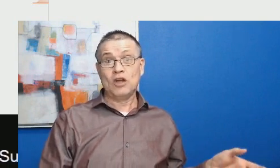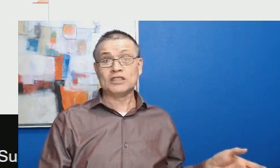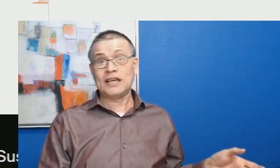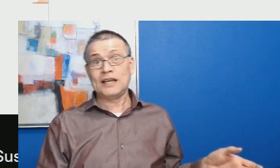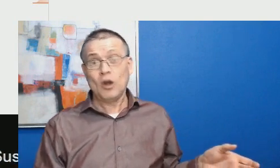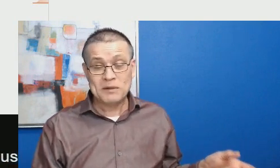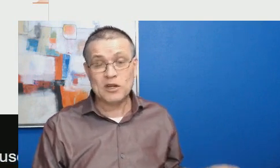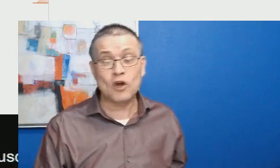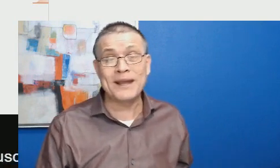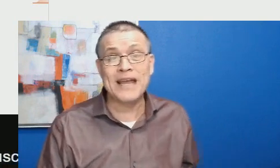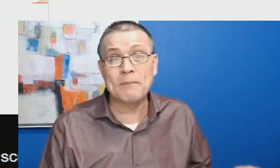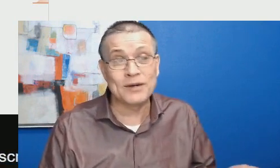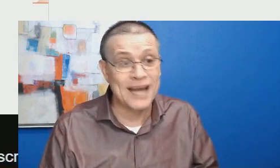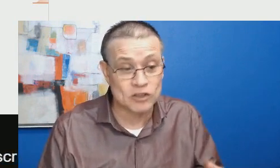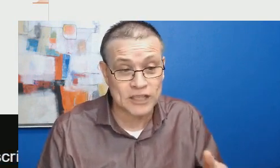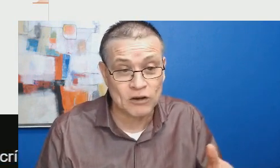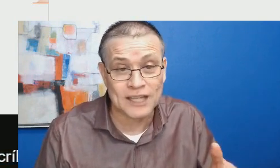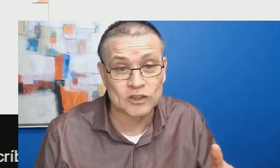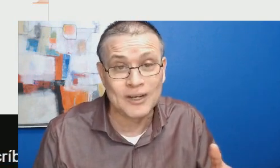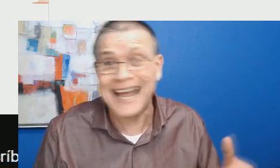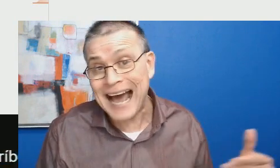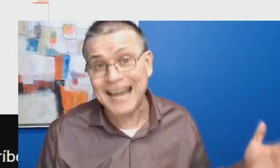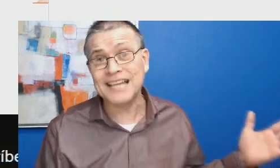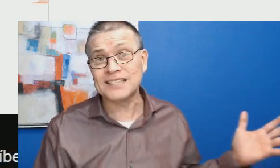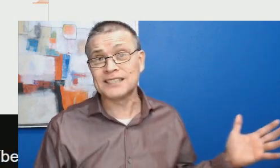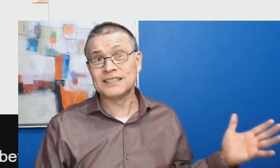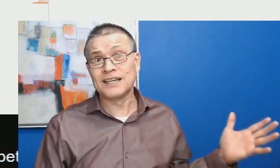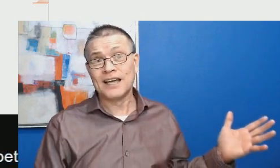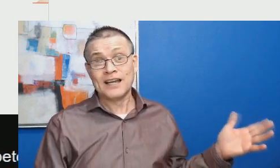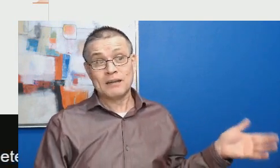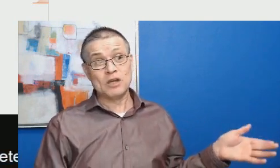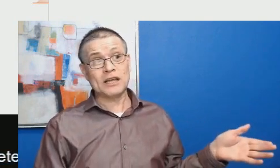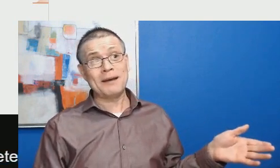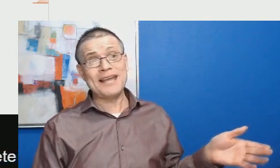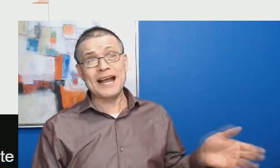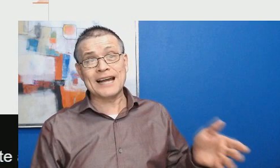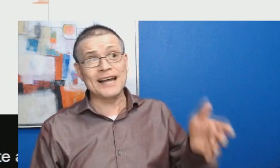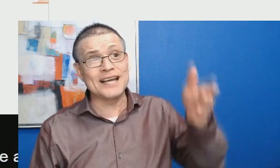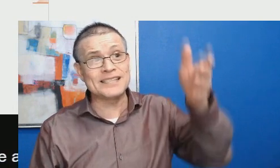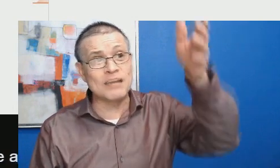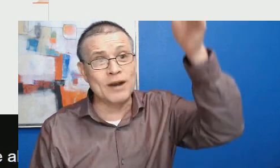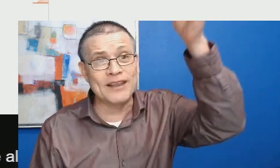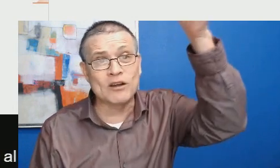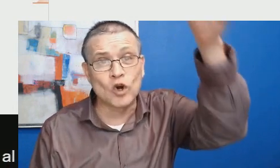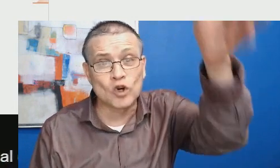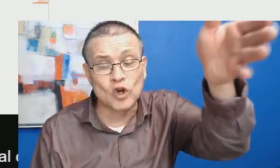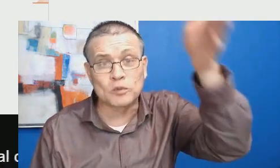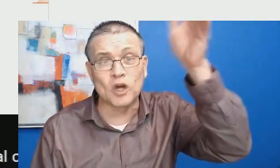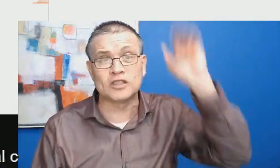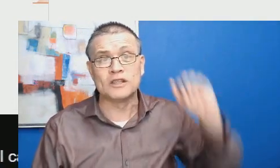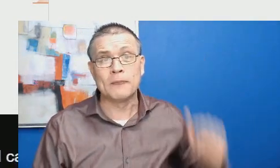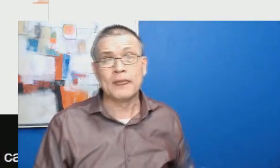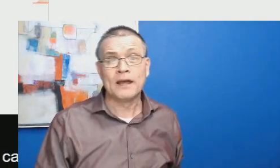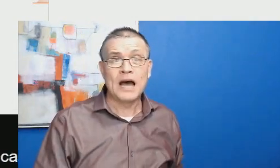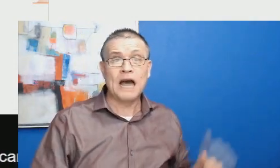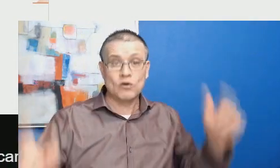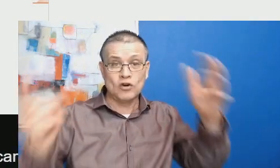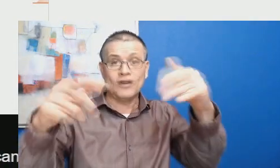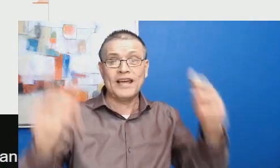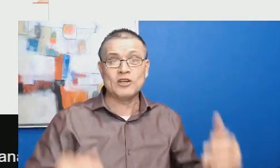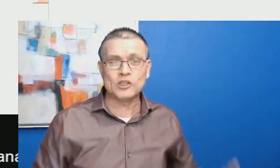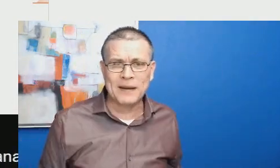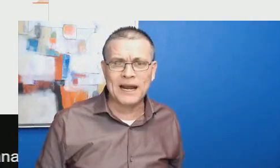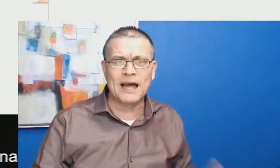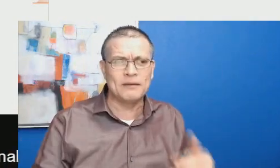Ni modo es que López Obrador vaya a poner a los que no le son leales. Ni modo es que vaya a agarrar a esta bola de corruptos, a